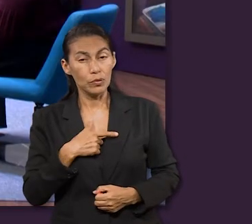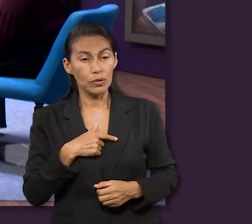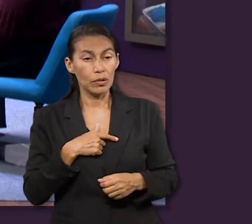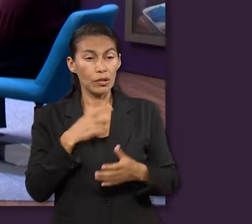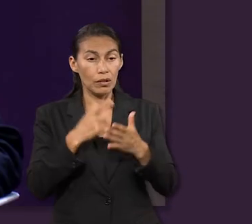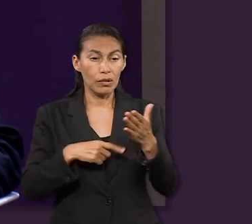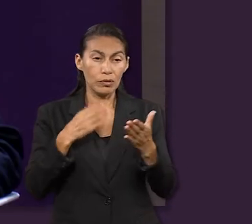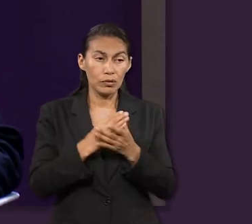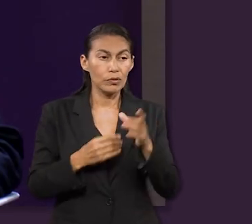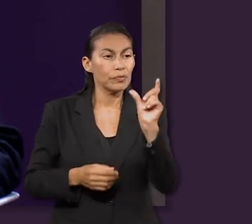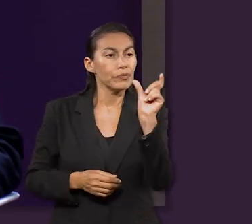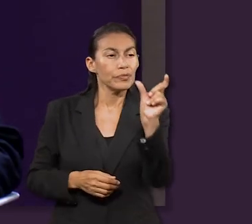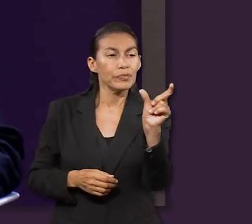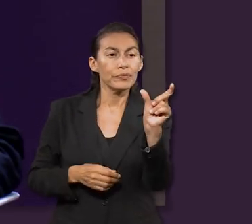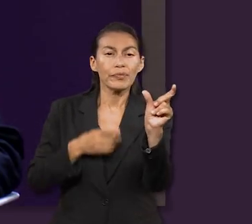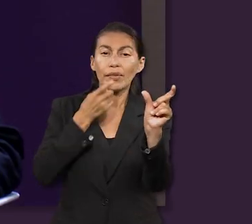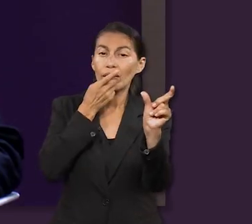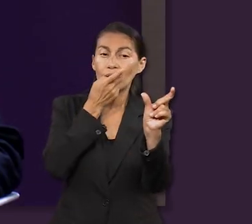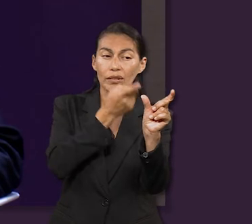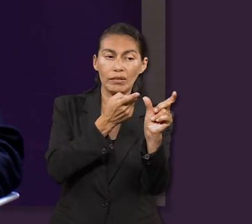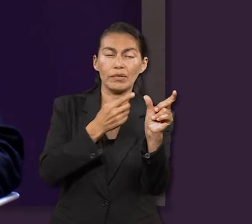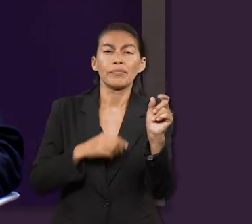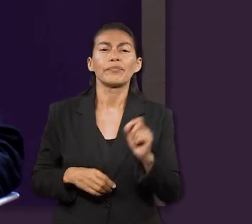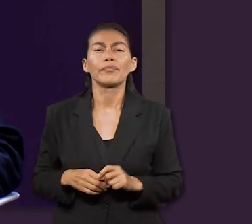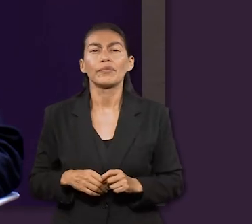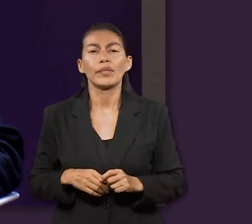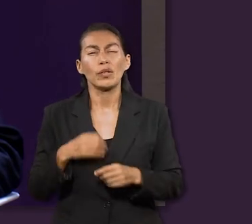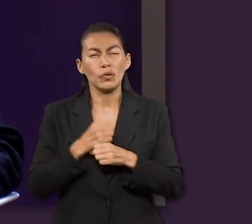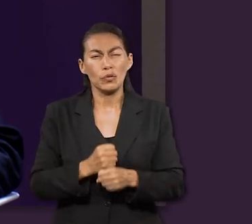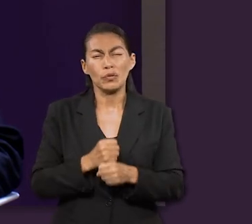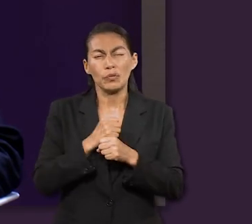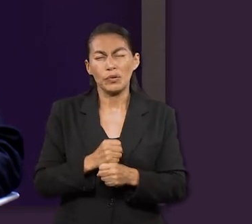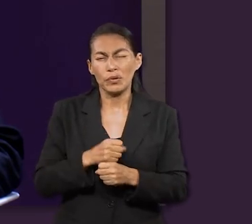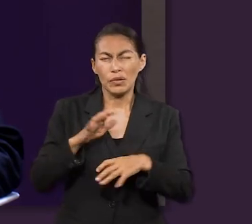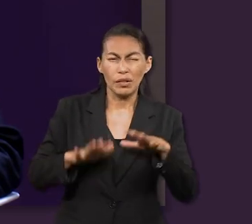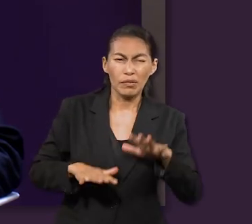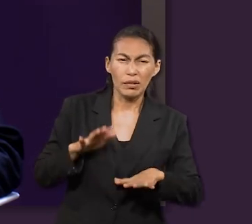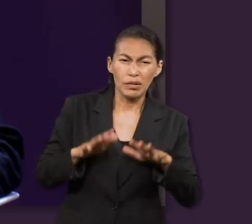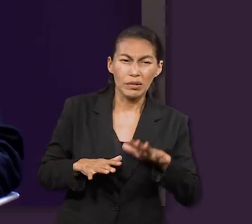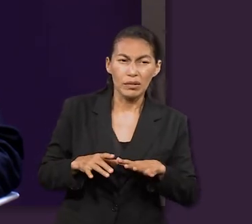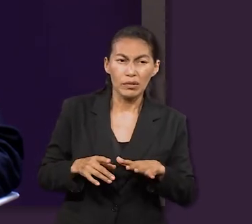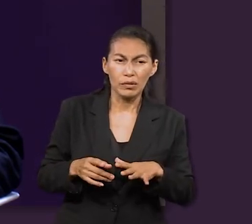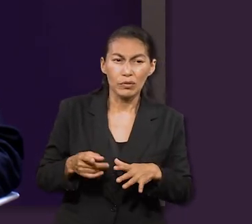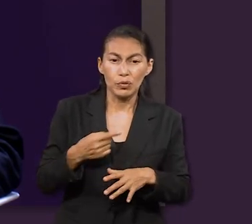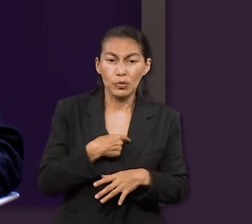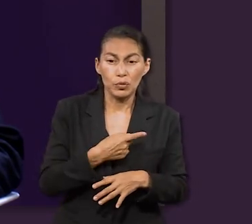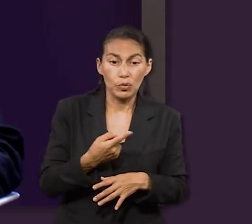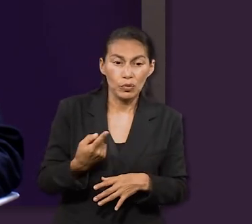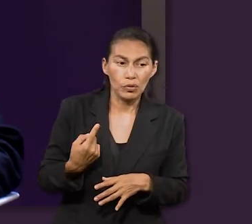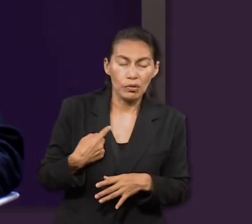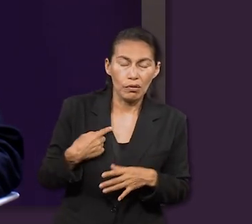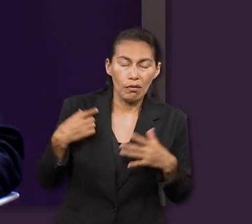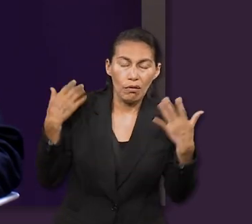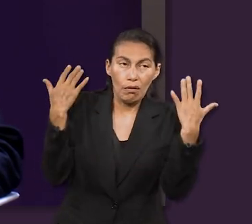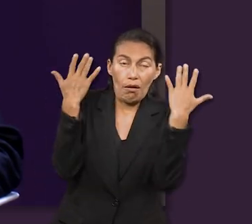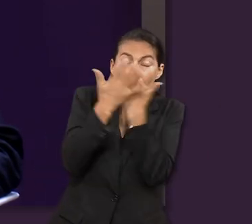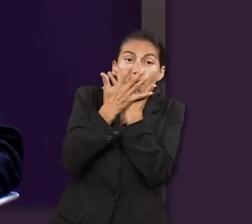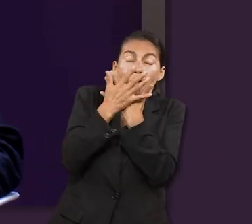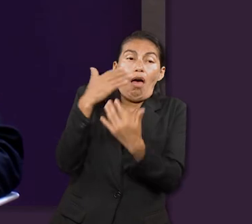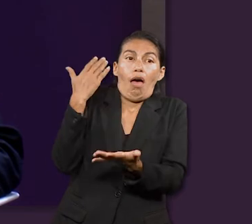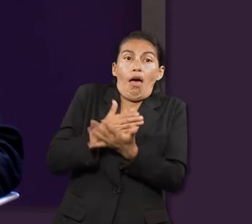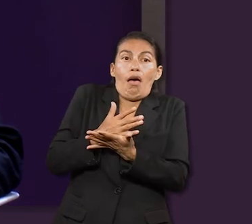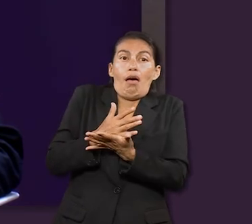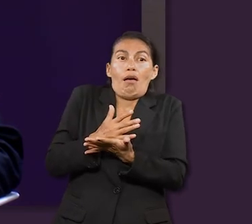la lección de sí, una parte que el sufrimiento a veces nos sorprende y nos incapacita,